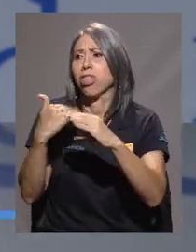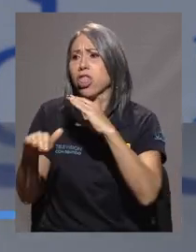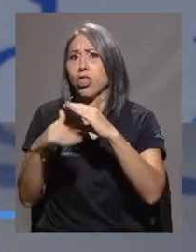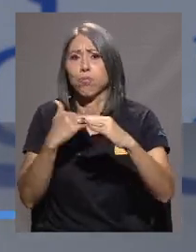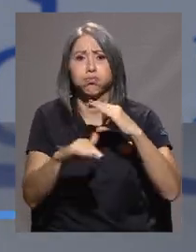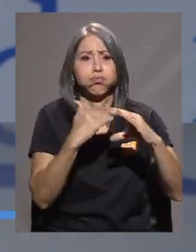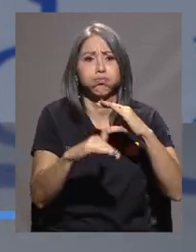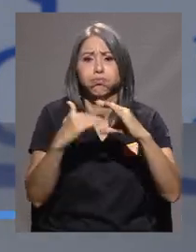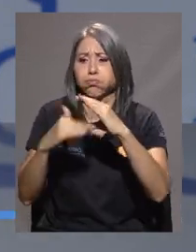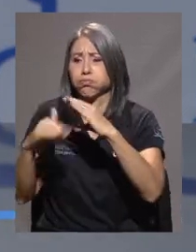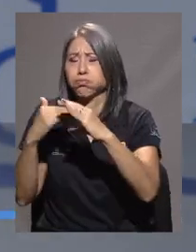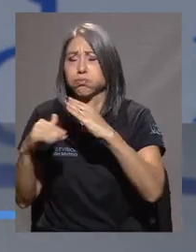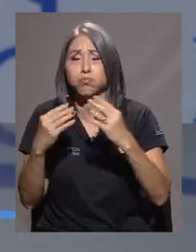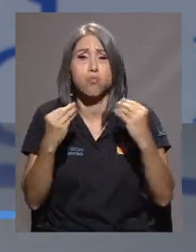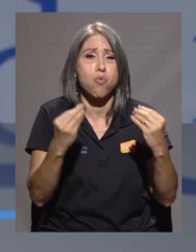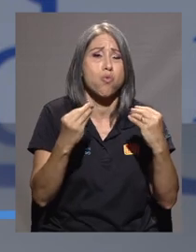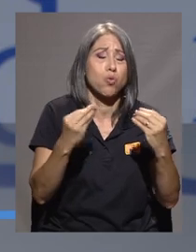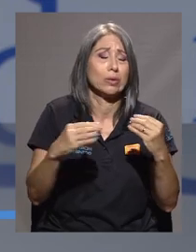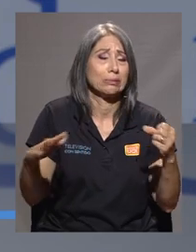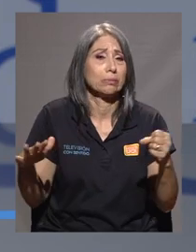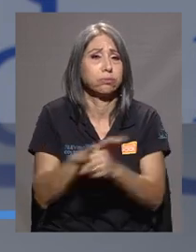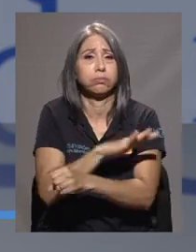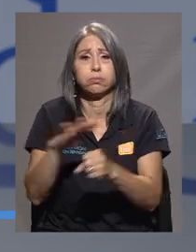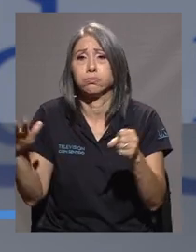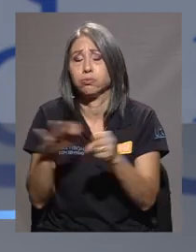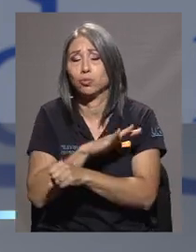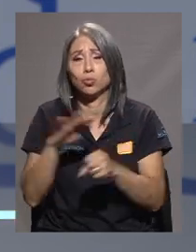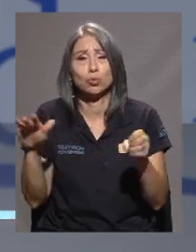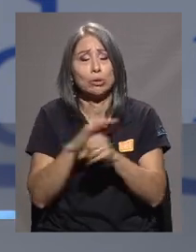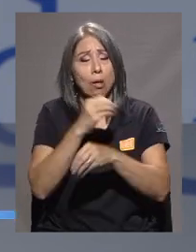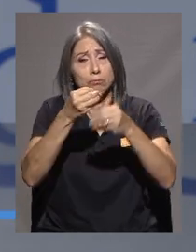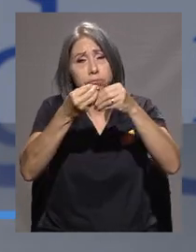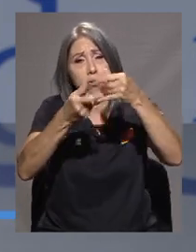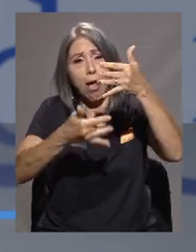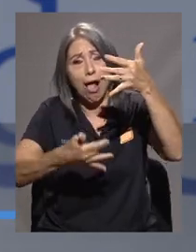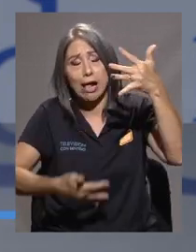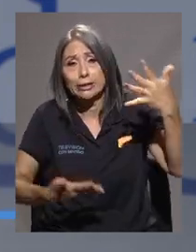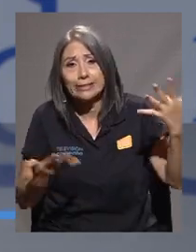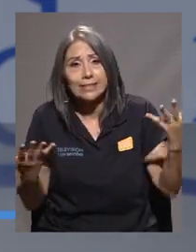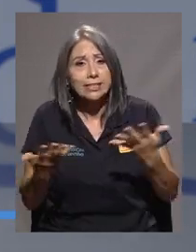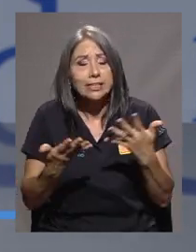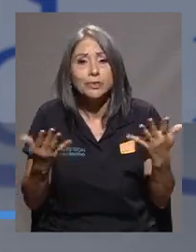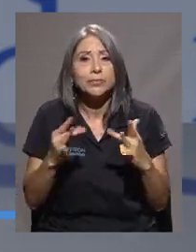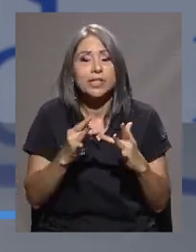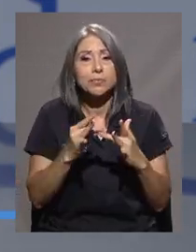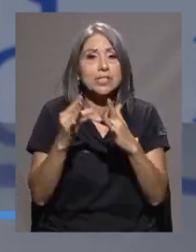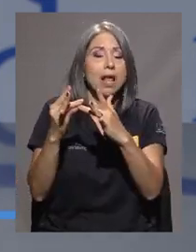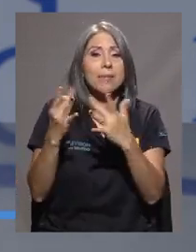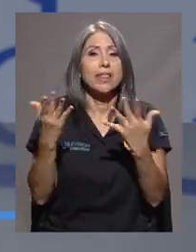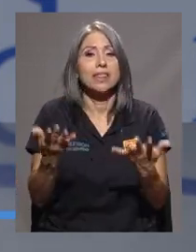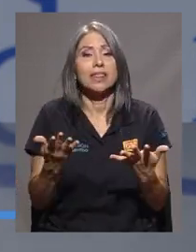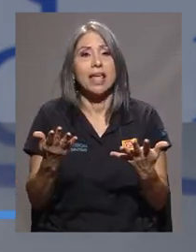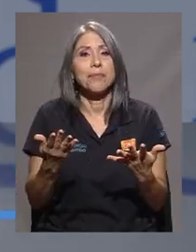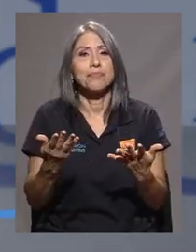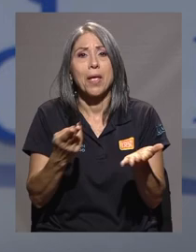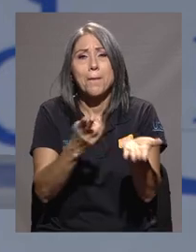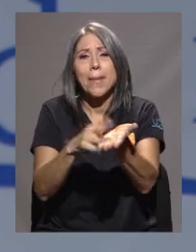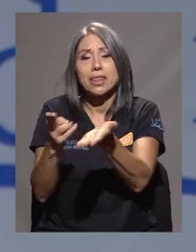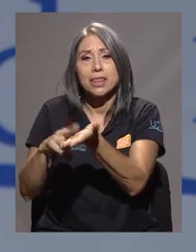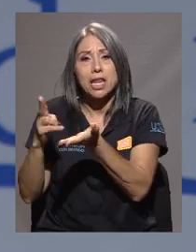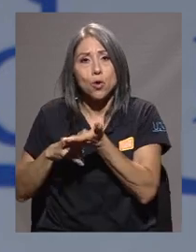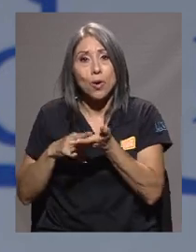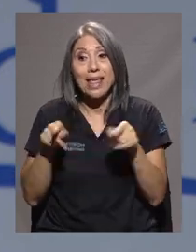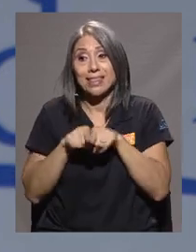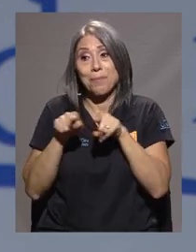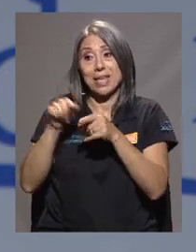correos electrónicos ha sido completamente fuera de control muchas veces, especialmente lo que ha tenido que ver con